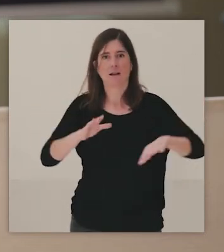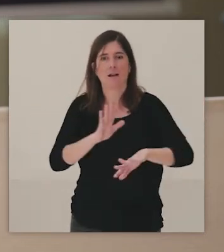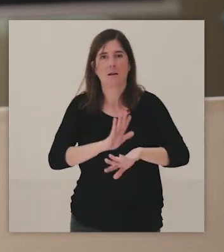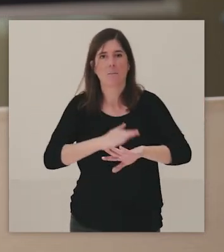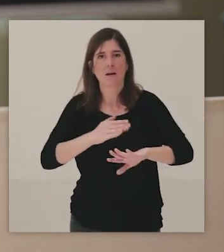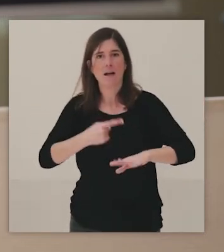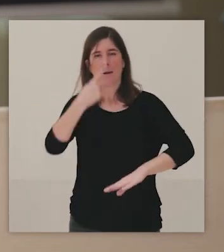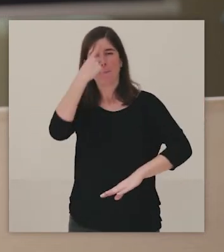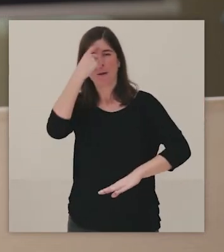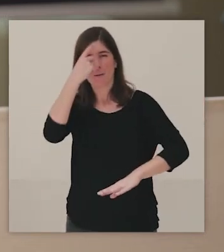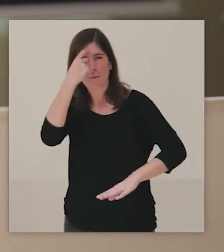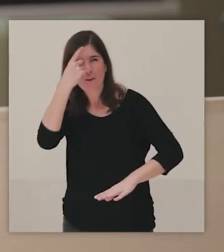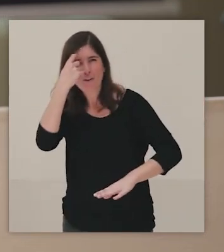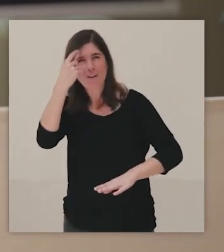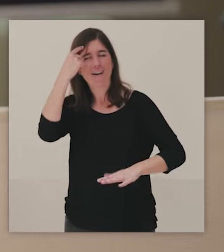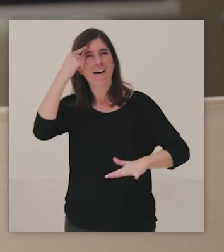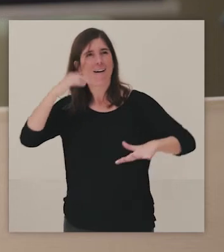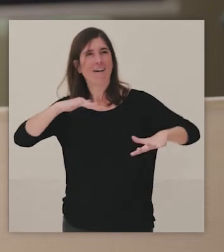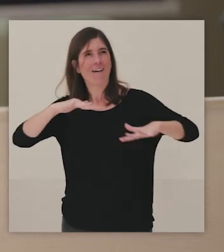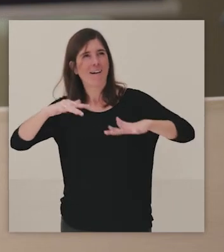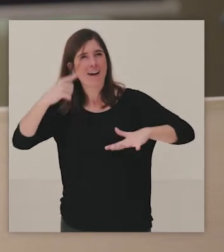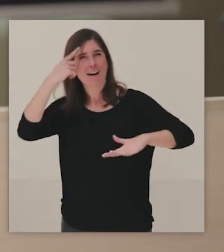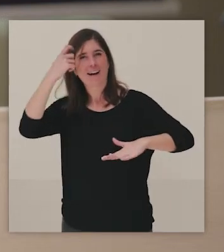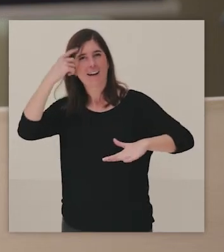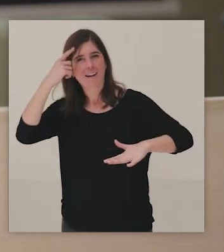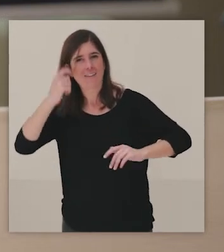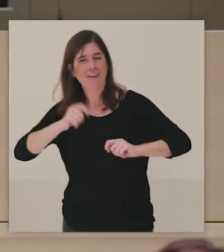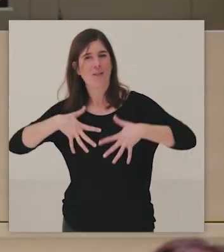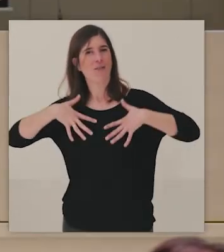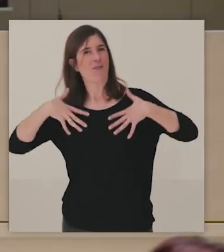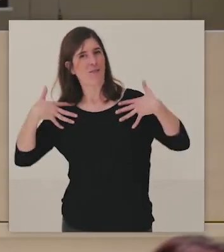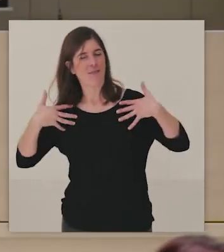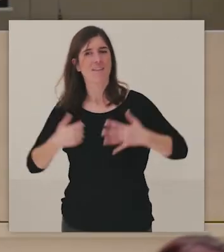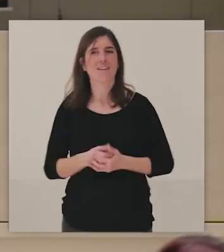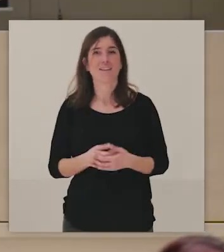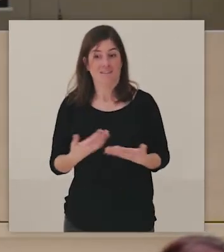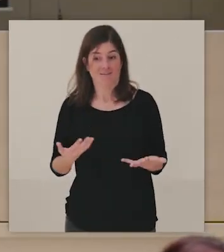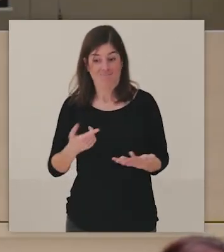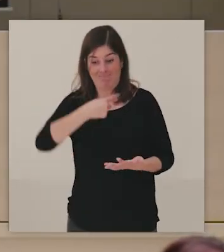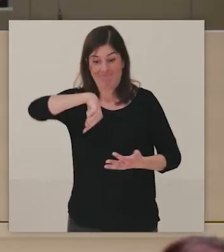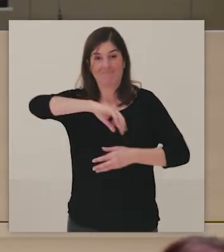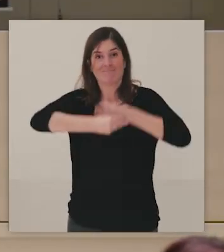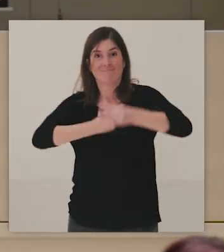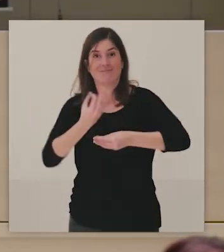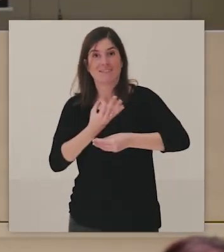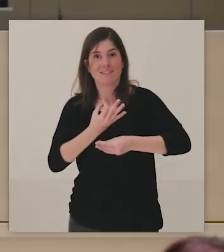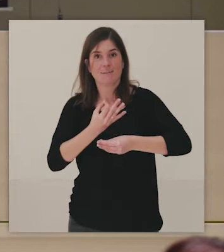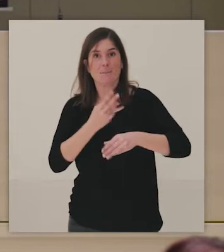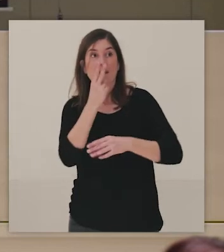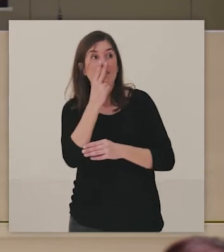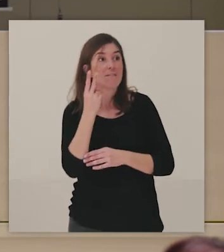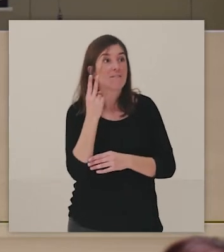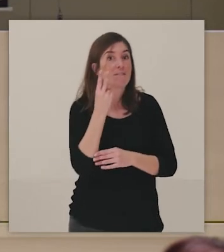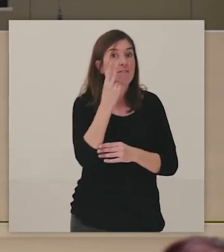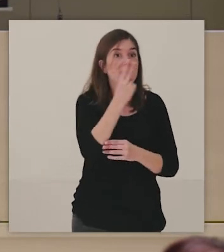evocador de memoria y de recuerdos. Y a partir de ahí, bueno, pues lo que hacemos es desarrollar la